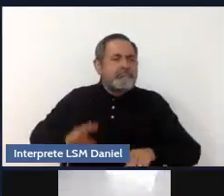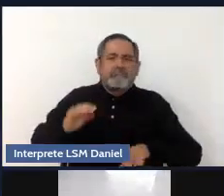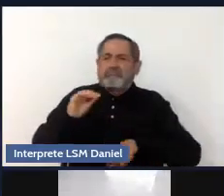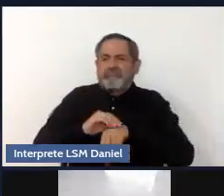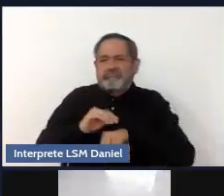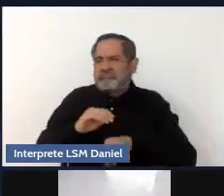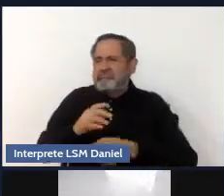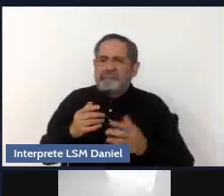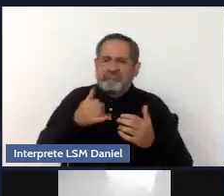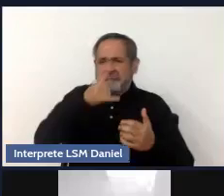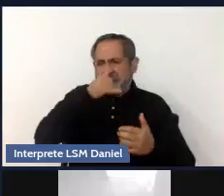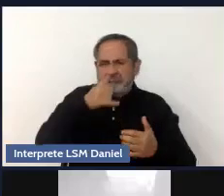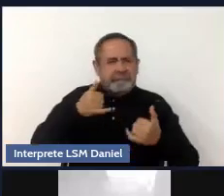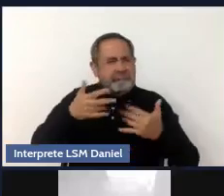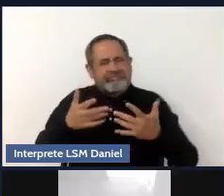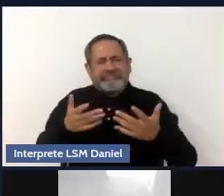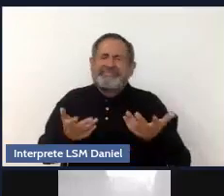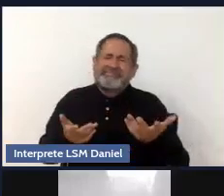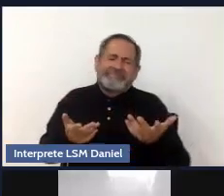La que sigue, por favor.